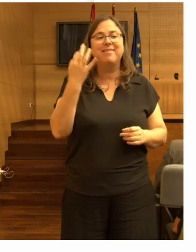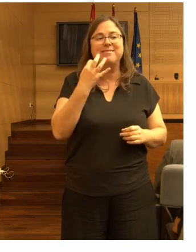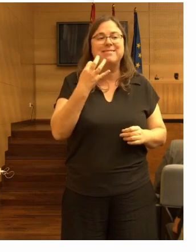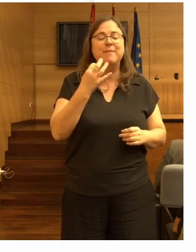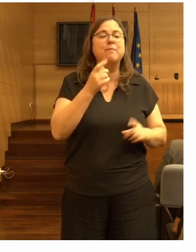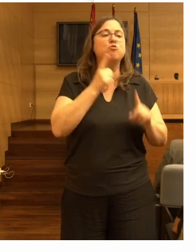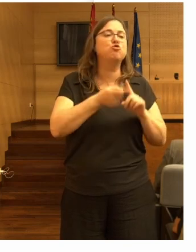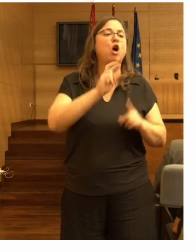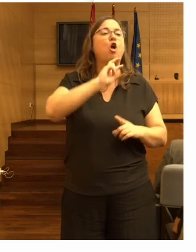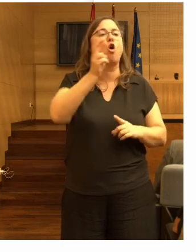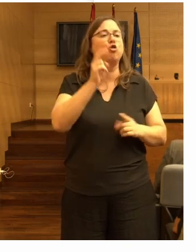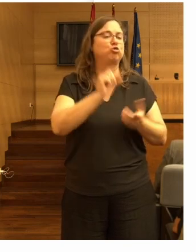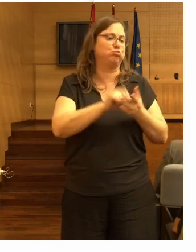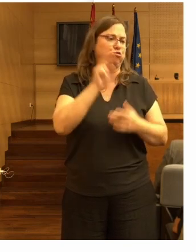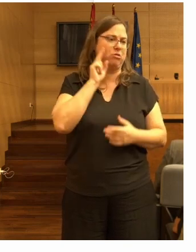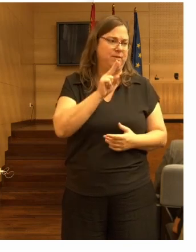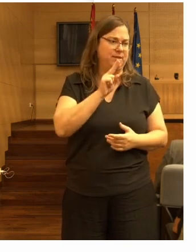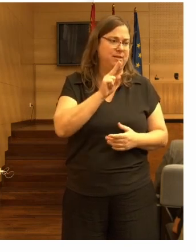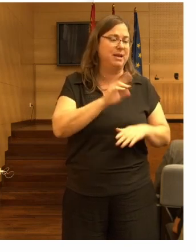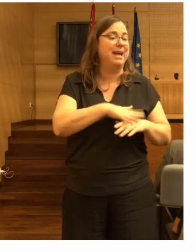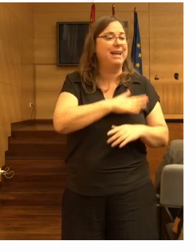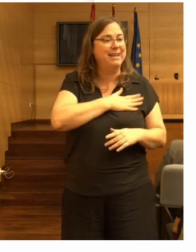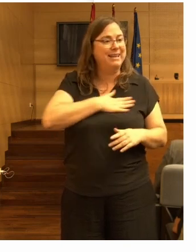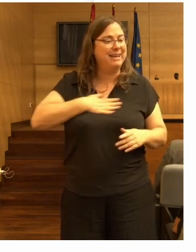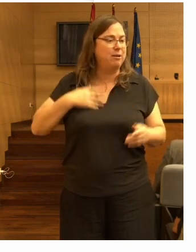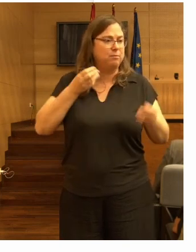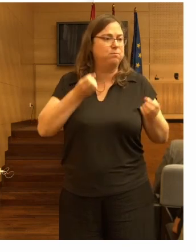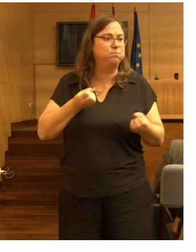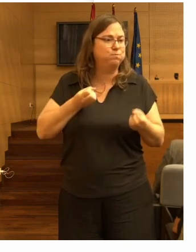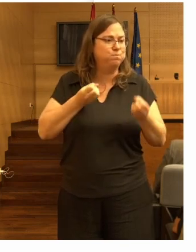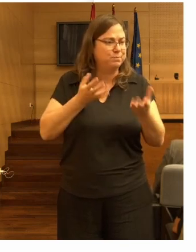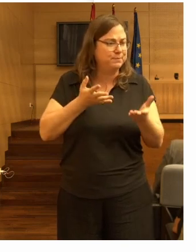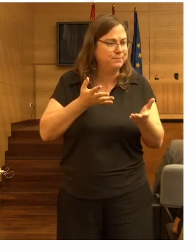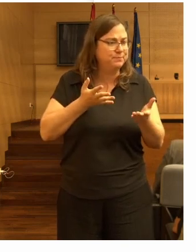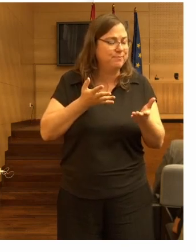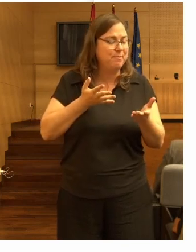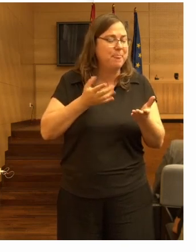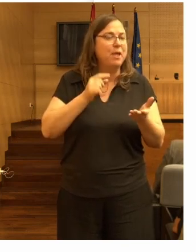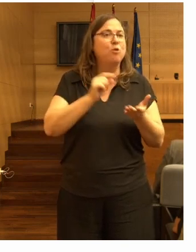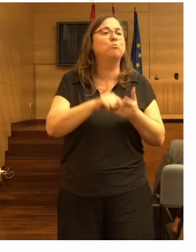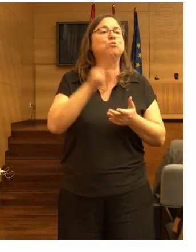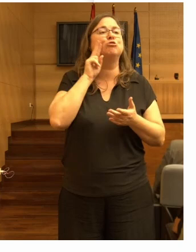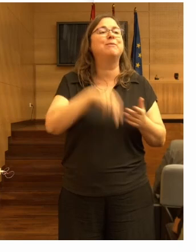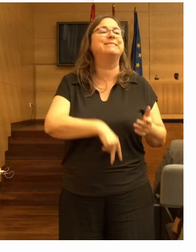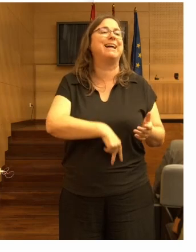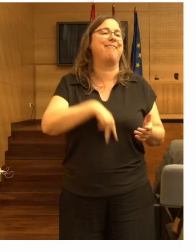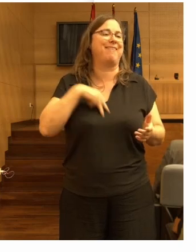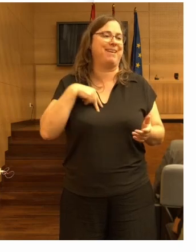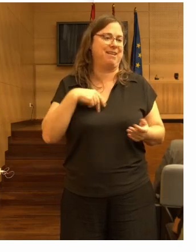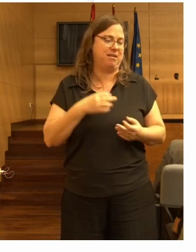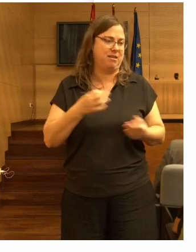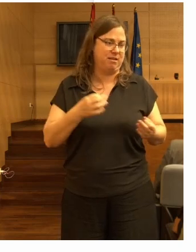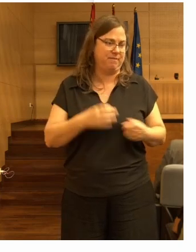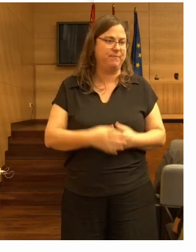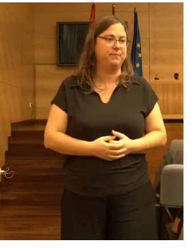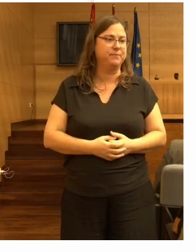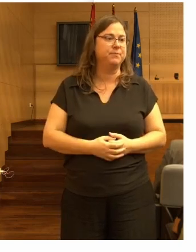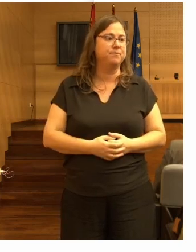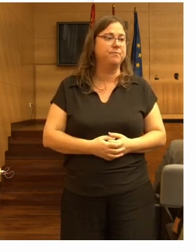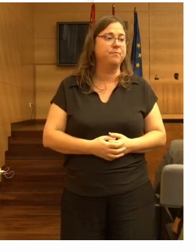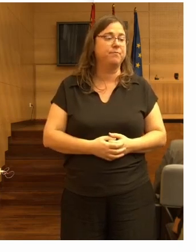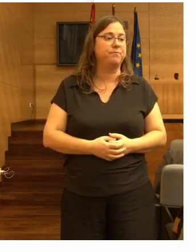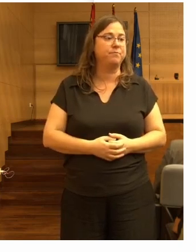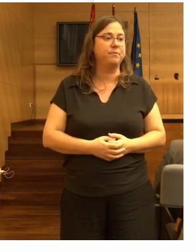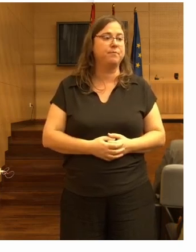que utilizar otros enfoques he querido aquí dar una una visión general de lo que hay y con